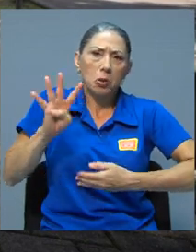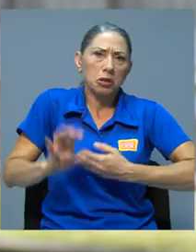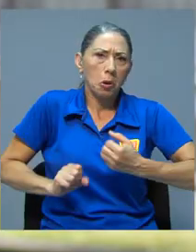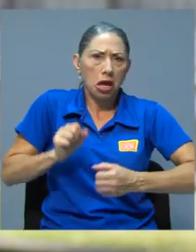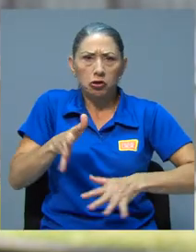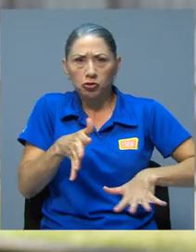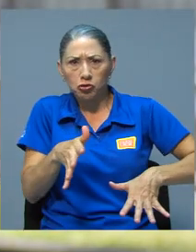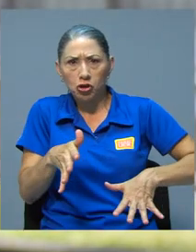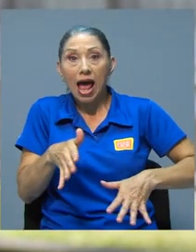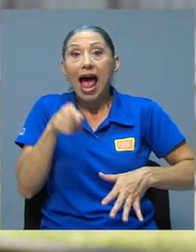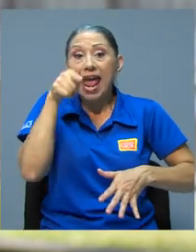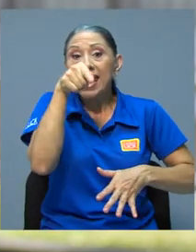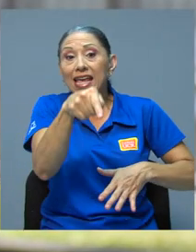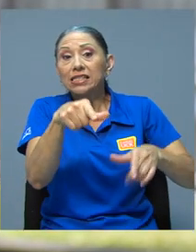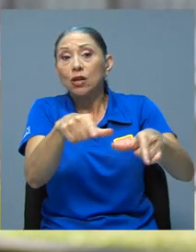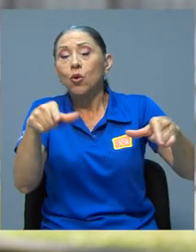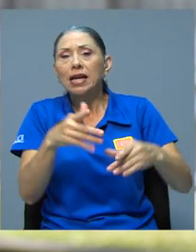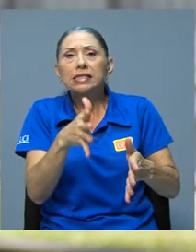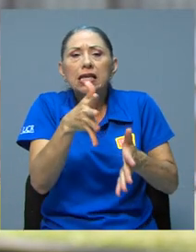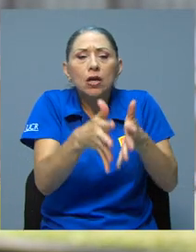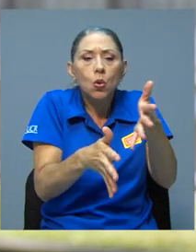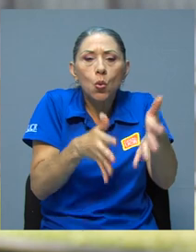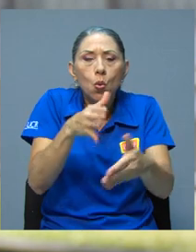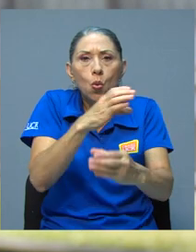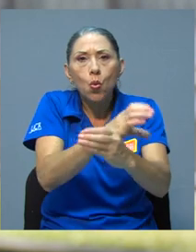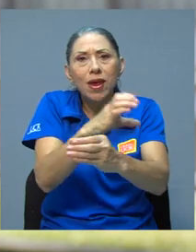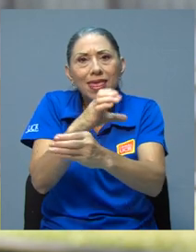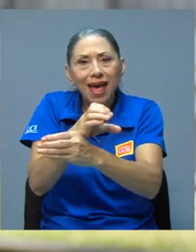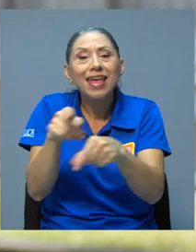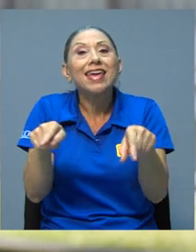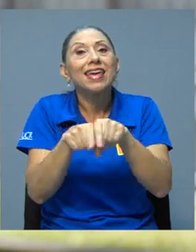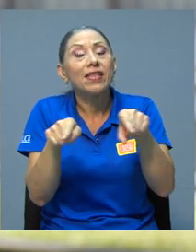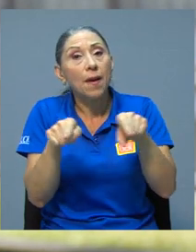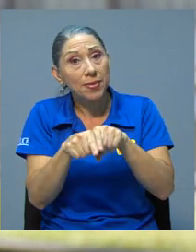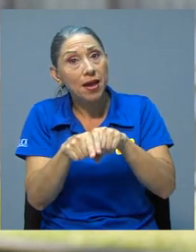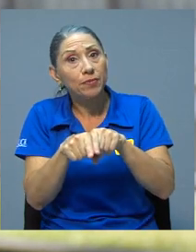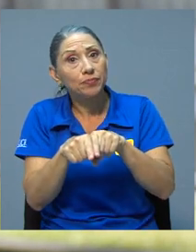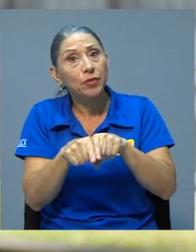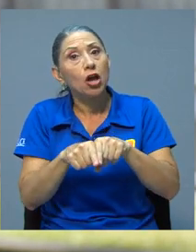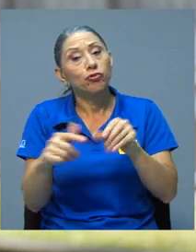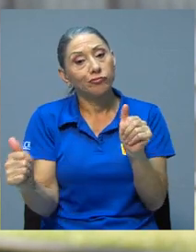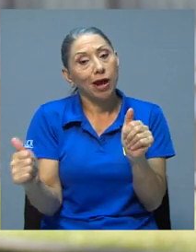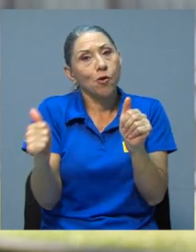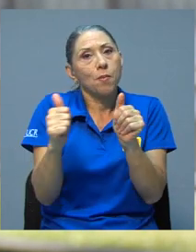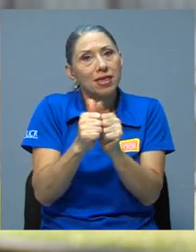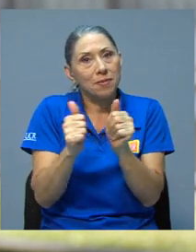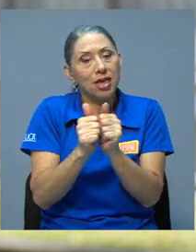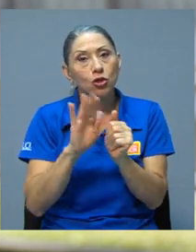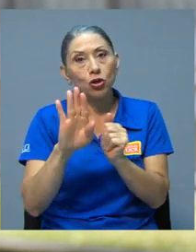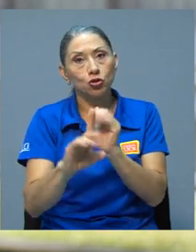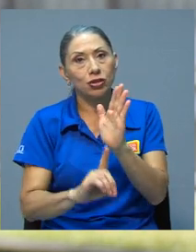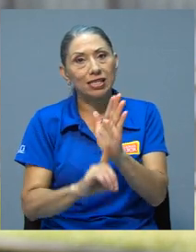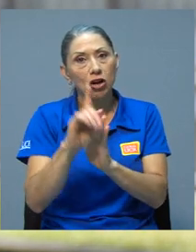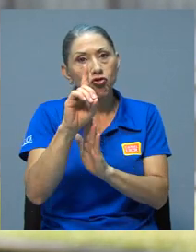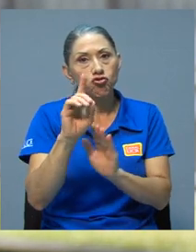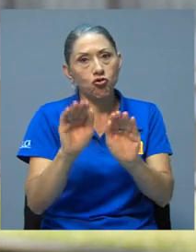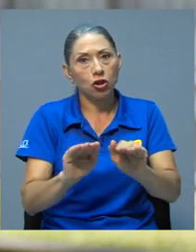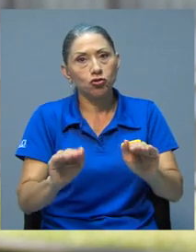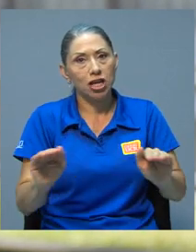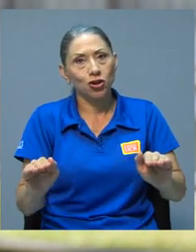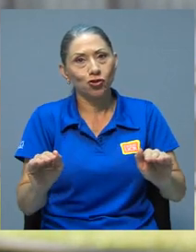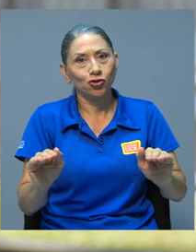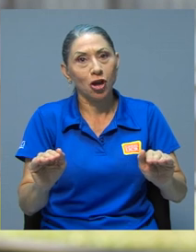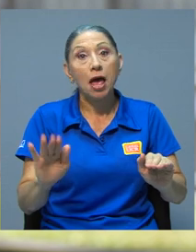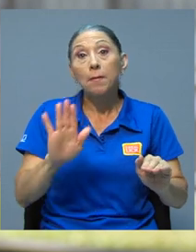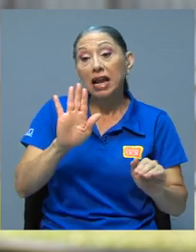años, que se les da un cuido y una formación, digamos, de acompañamiento en el desarrollo de los niños